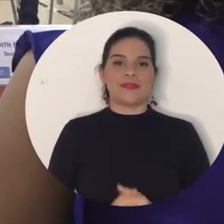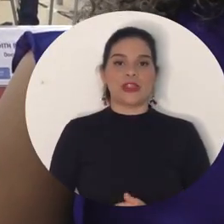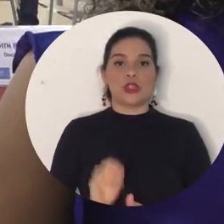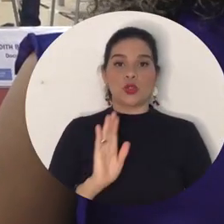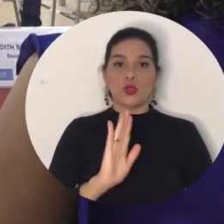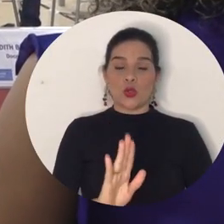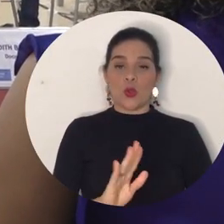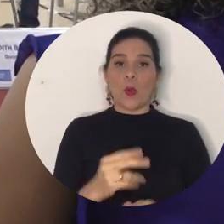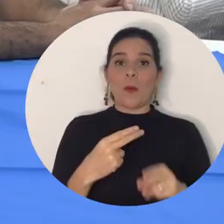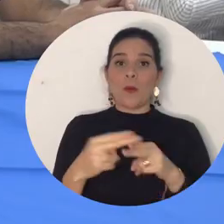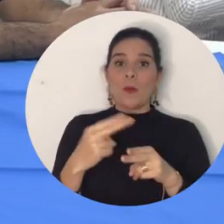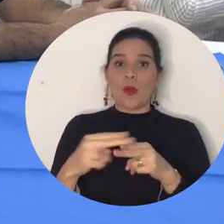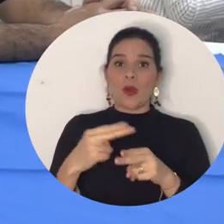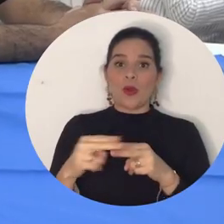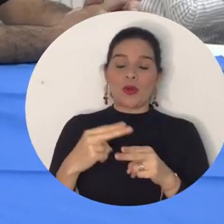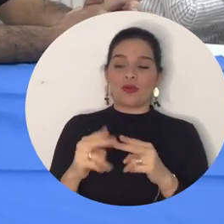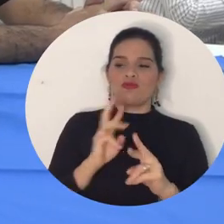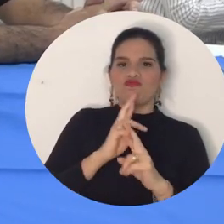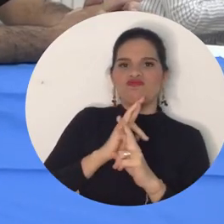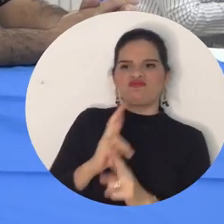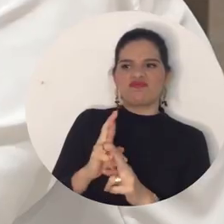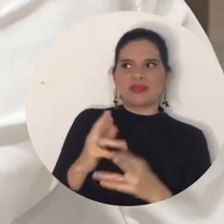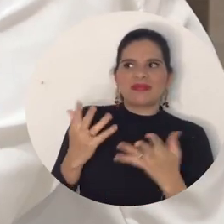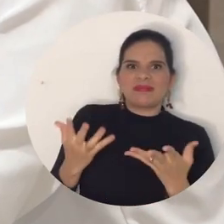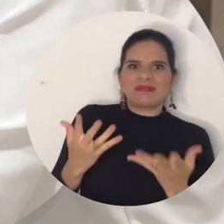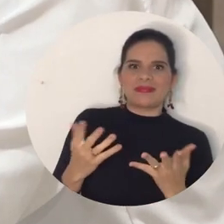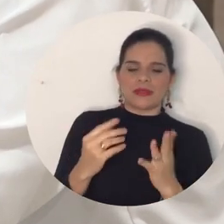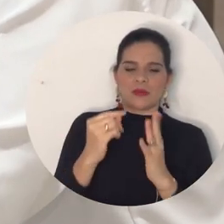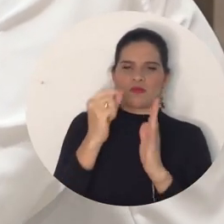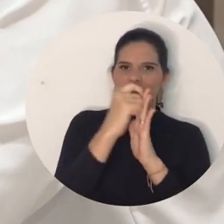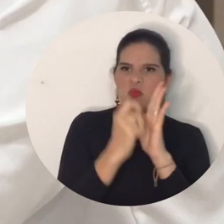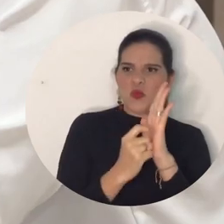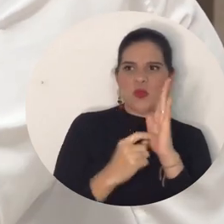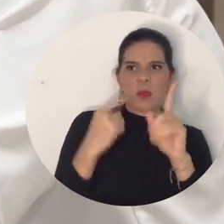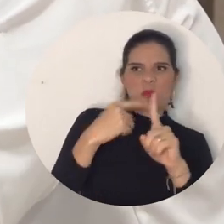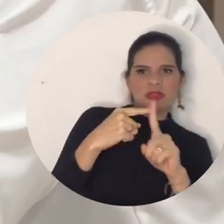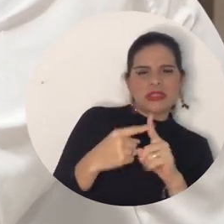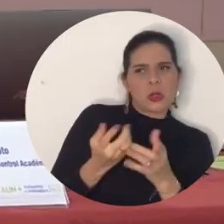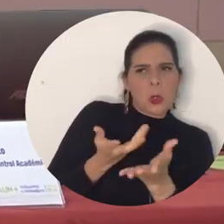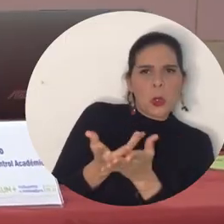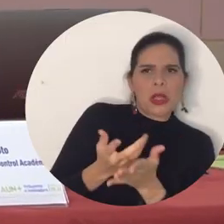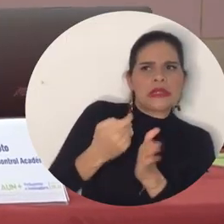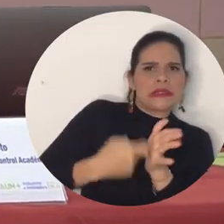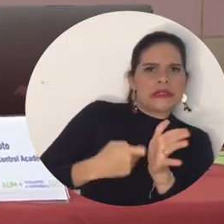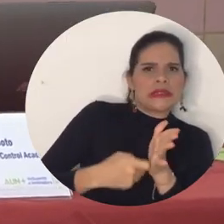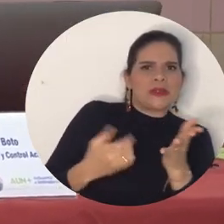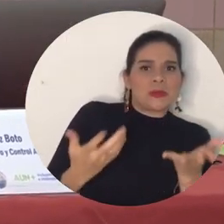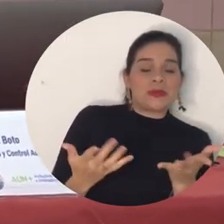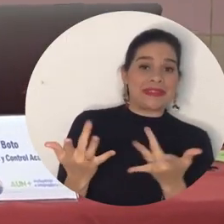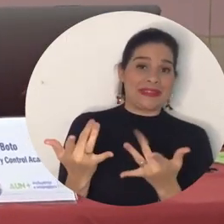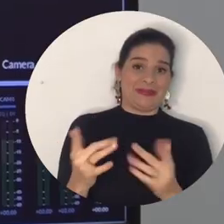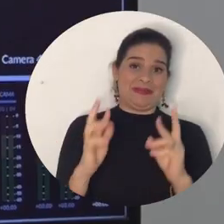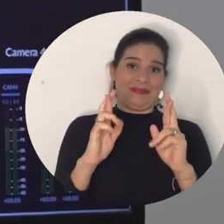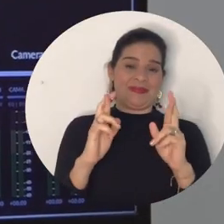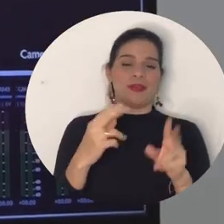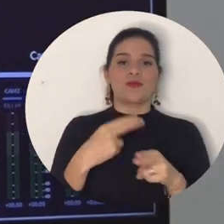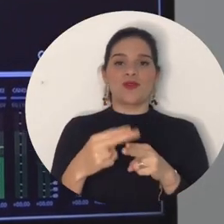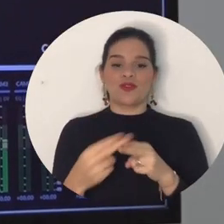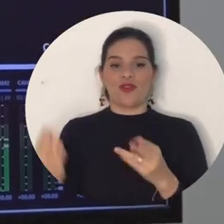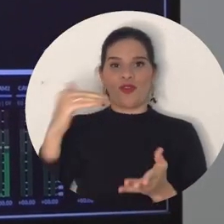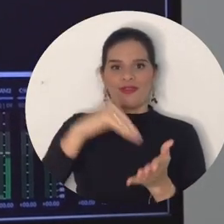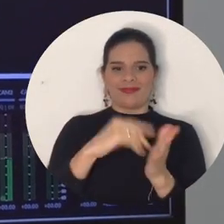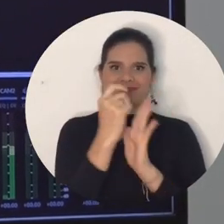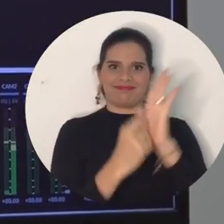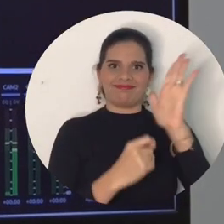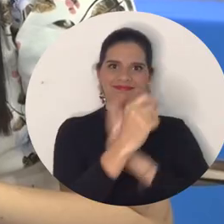académica recibirá el informe final del proceso de evaluación en el que se espera conocer las valoraciones positivas y recomendaciones de mejora y obtener la tercera